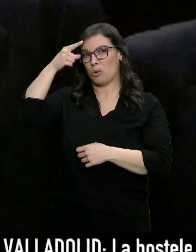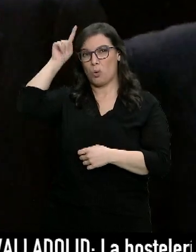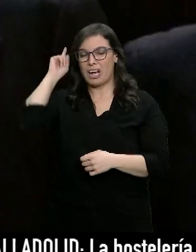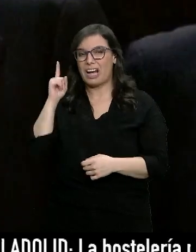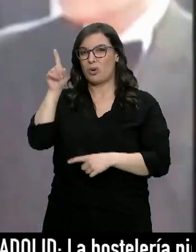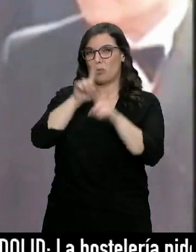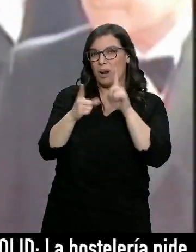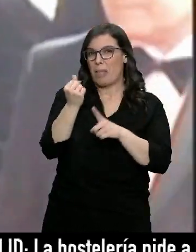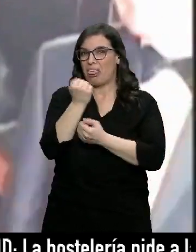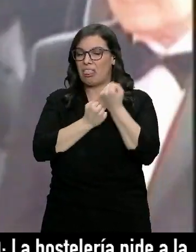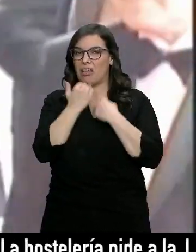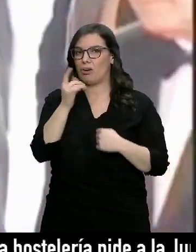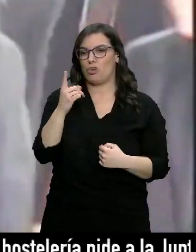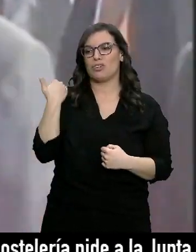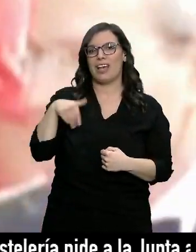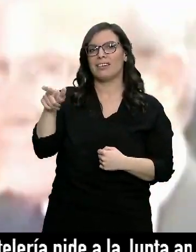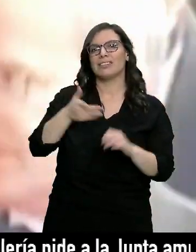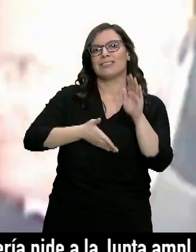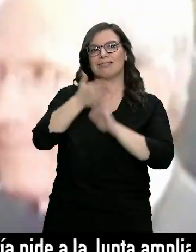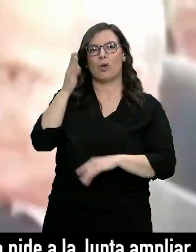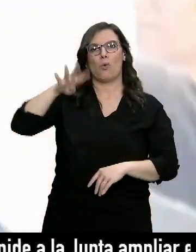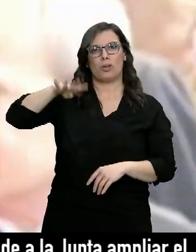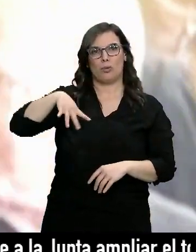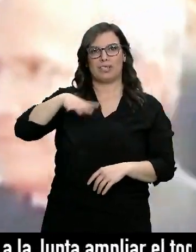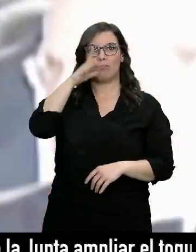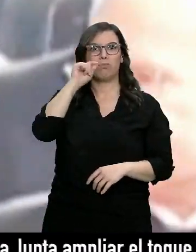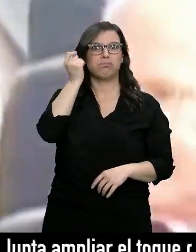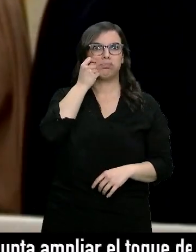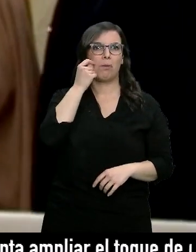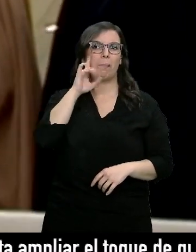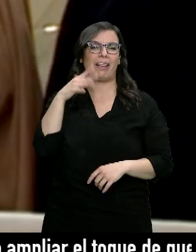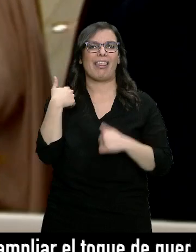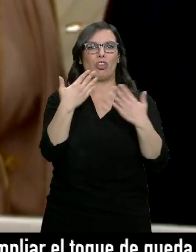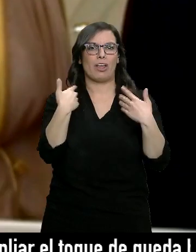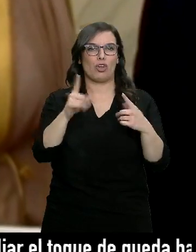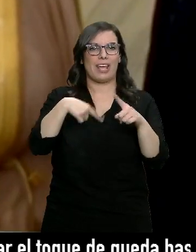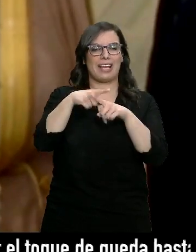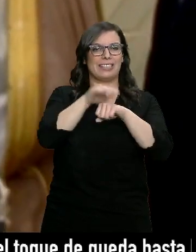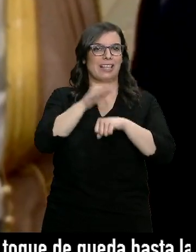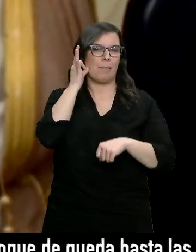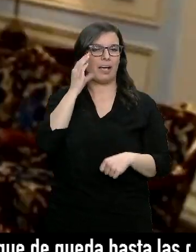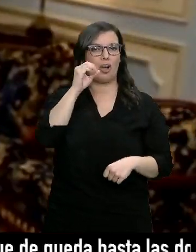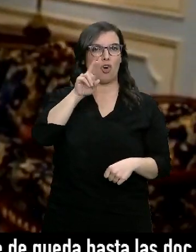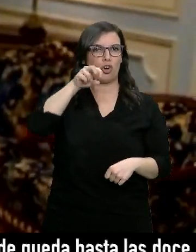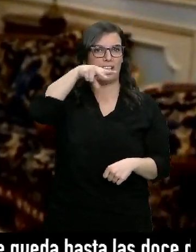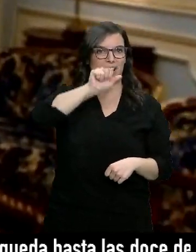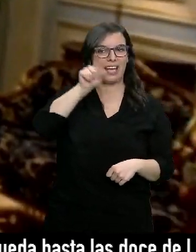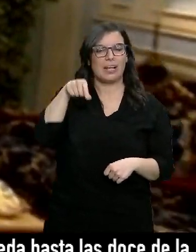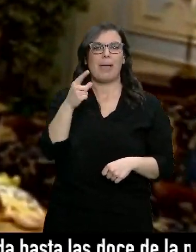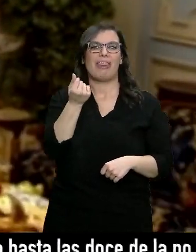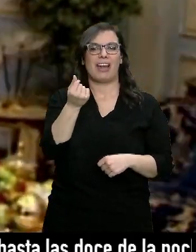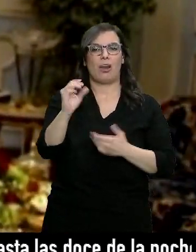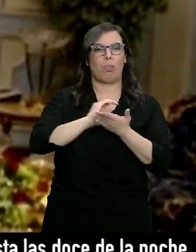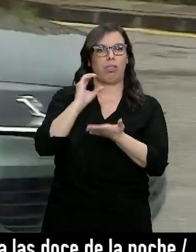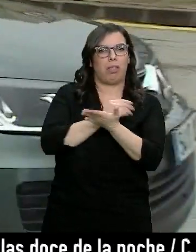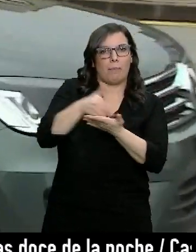Emérito permanece desde hace cuatro meses en Abu Dhabi tras salir a la luz las presuntas donaciones a su examiga Corina Larsen y sus supuestas comisiones millonarias